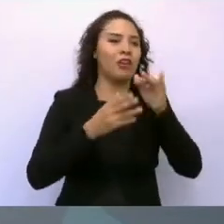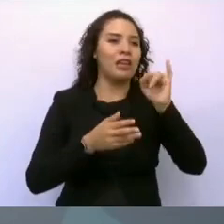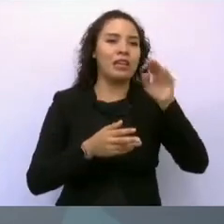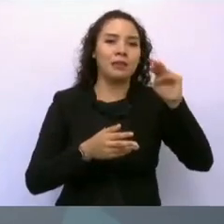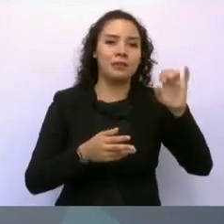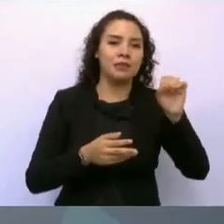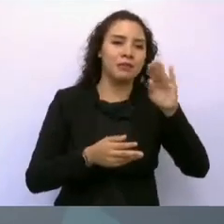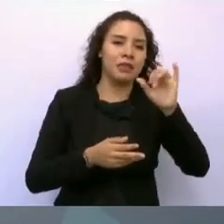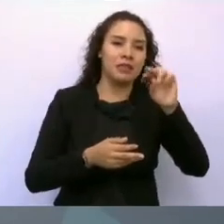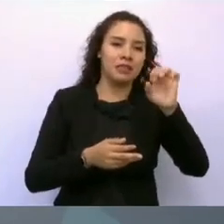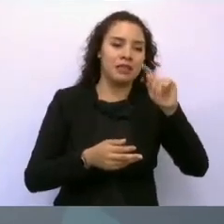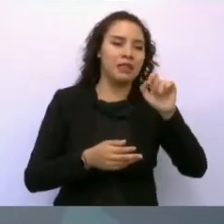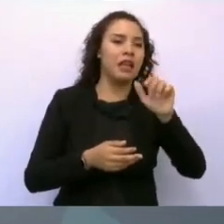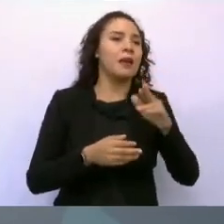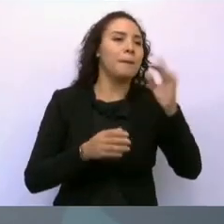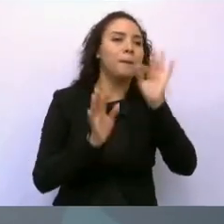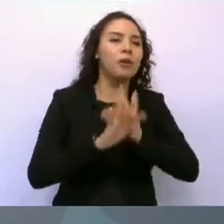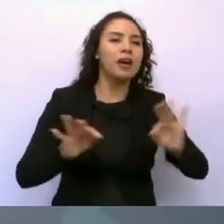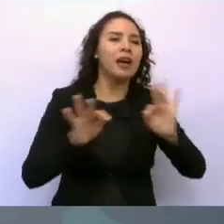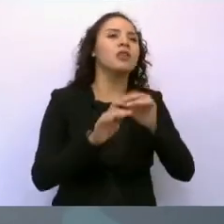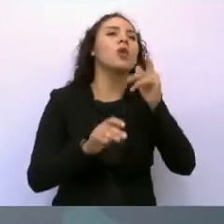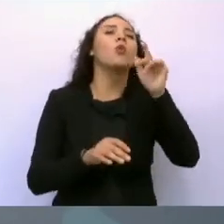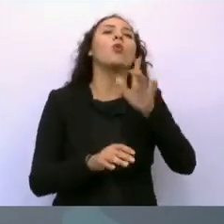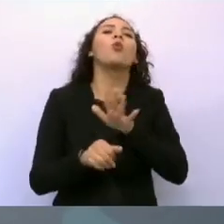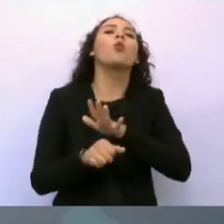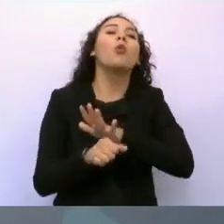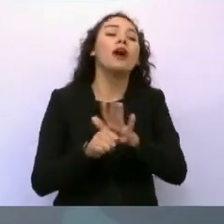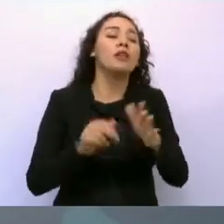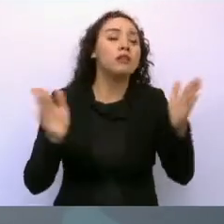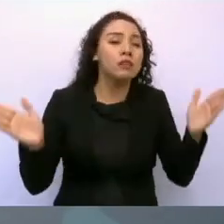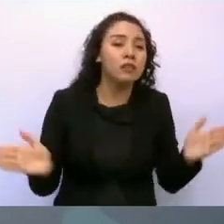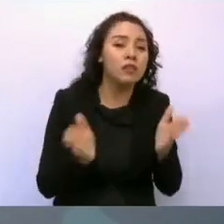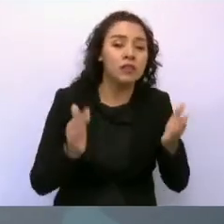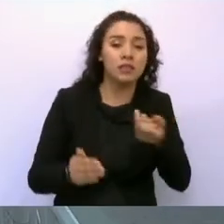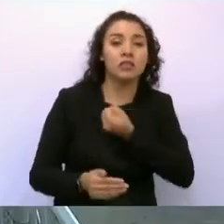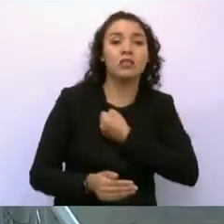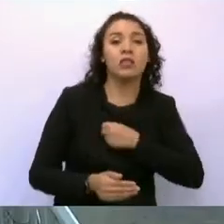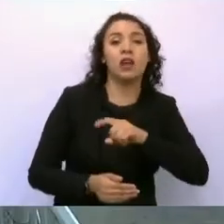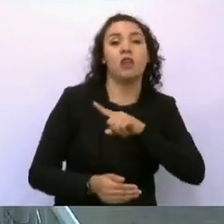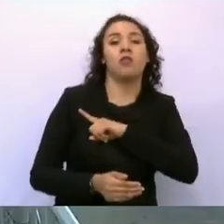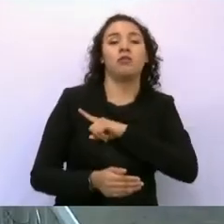y la prevención será nuestro principal motor.